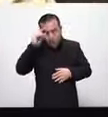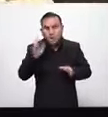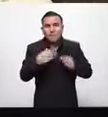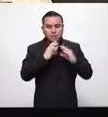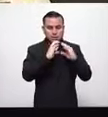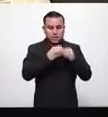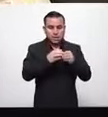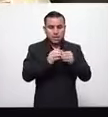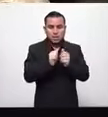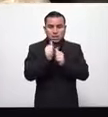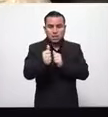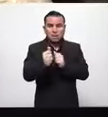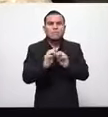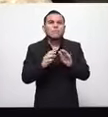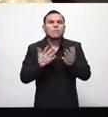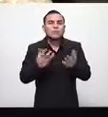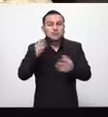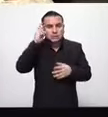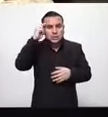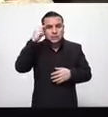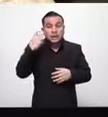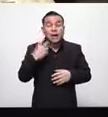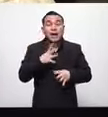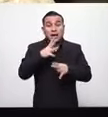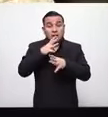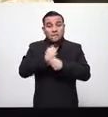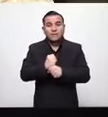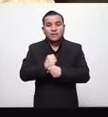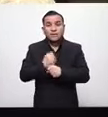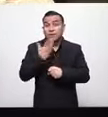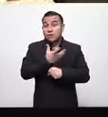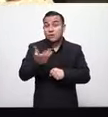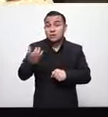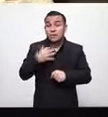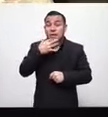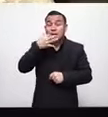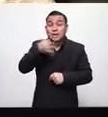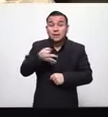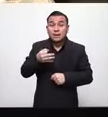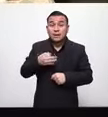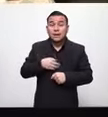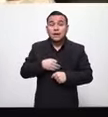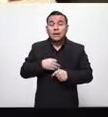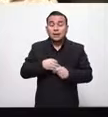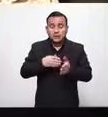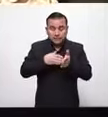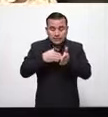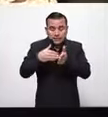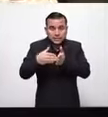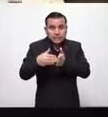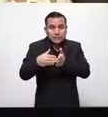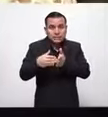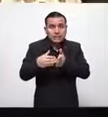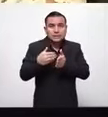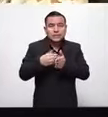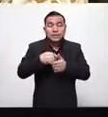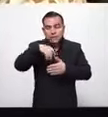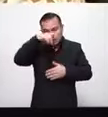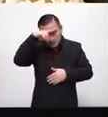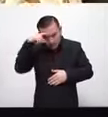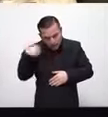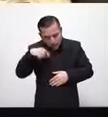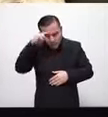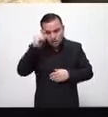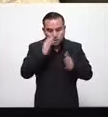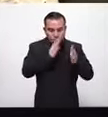fase así que creo que eso nos da confianza que esta apertura gradual ordenada inteligente nos va a permitir